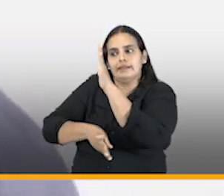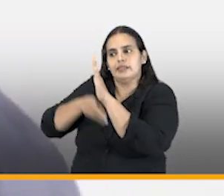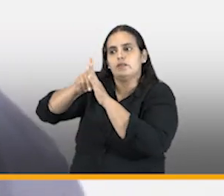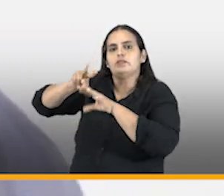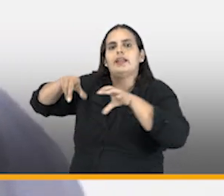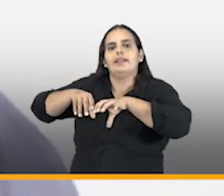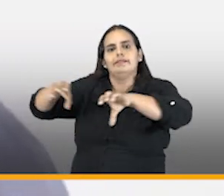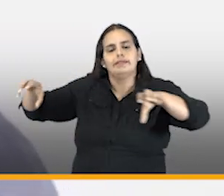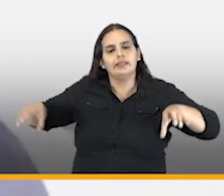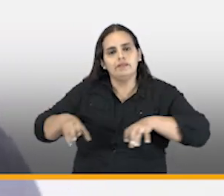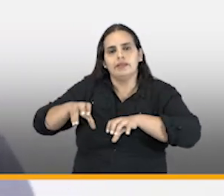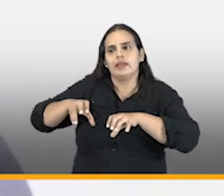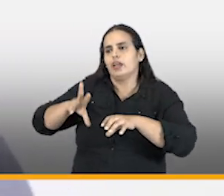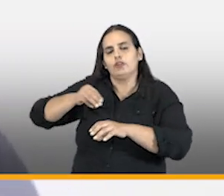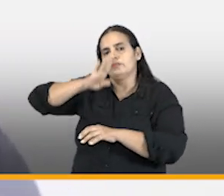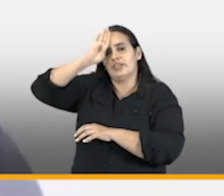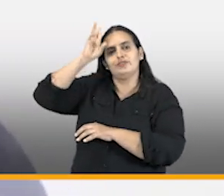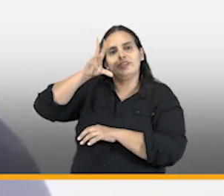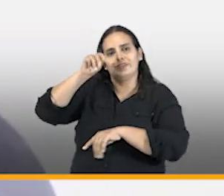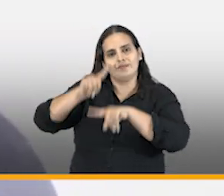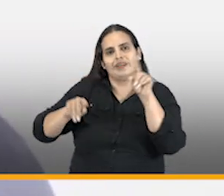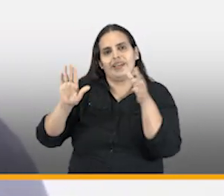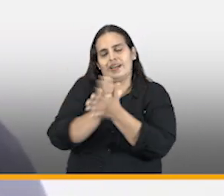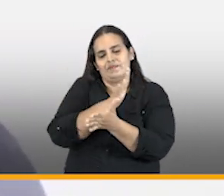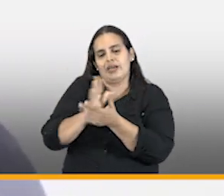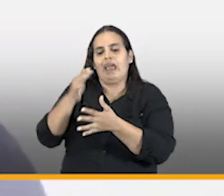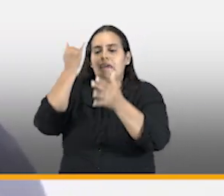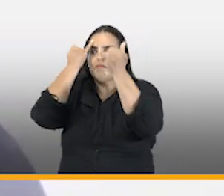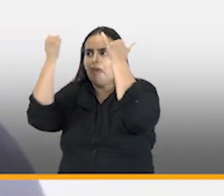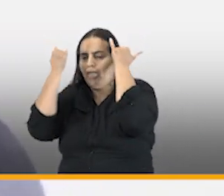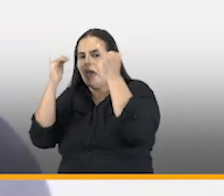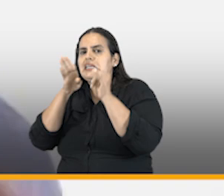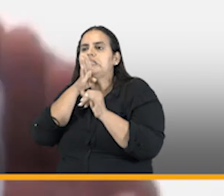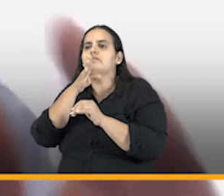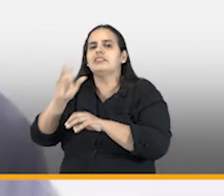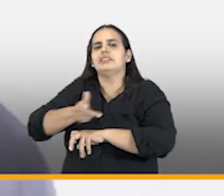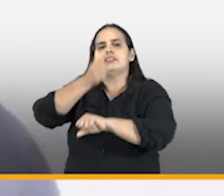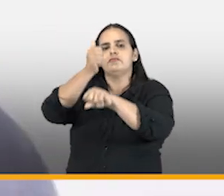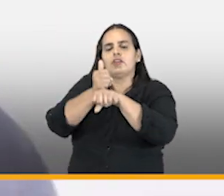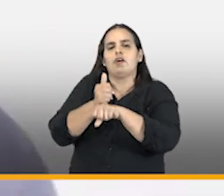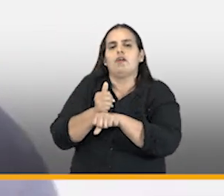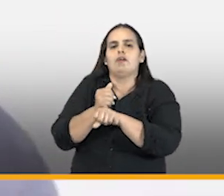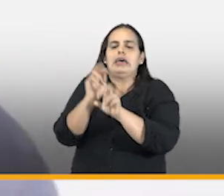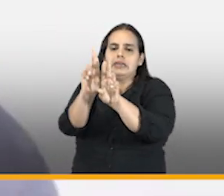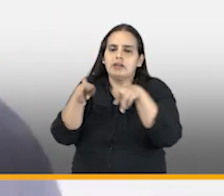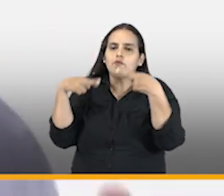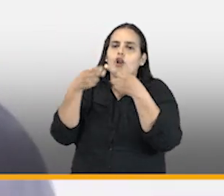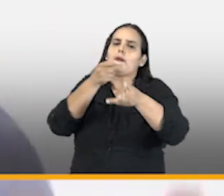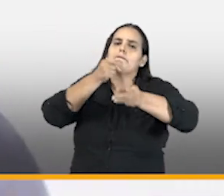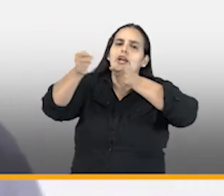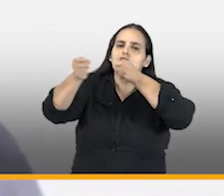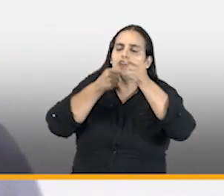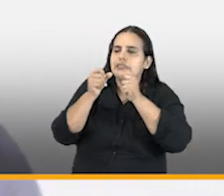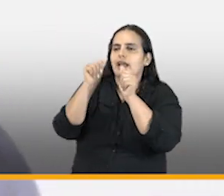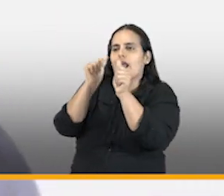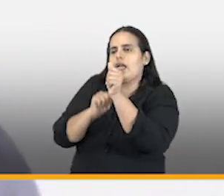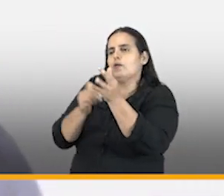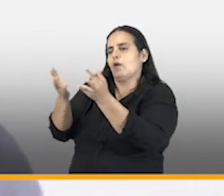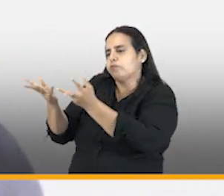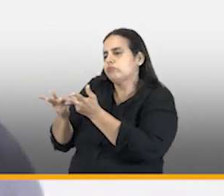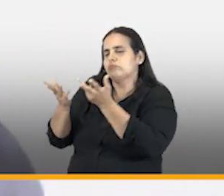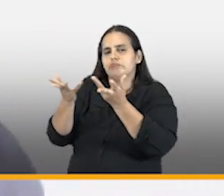actividades que no son las tradicionales y por iniciativas del director por supuesto las reuniones con los periodistas uno a uno